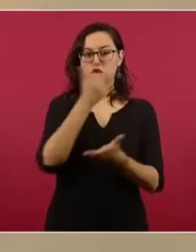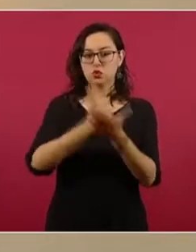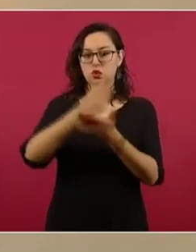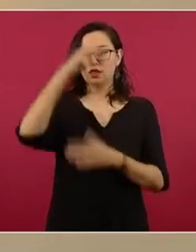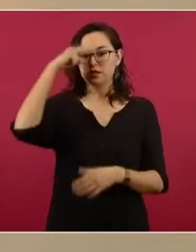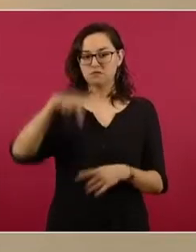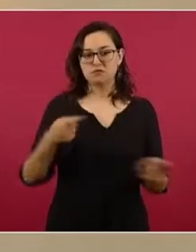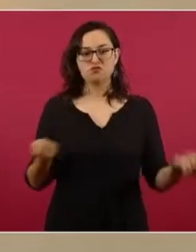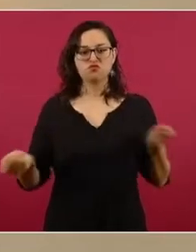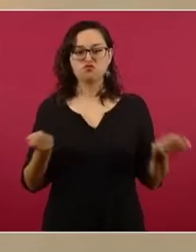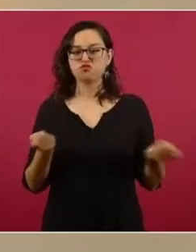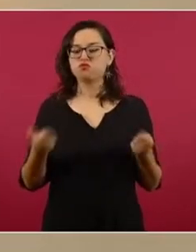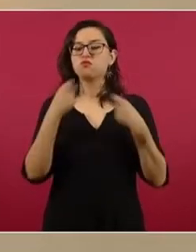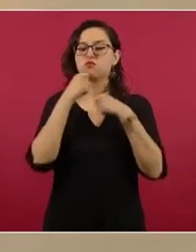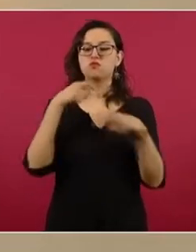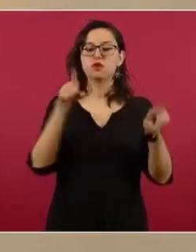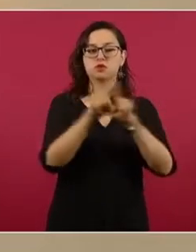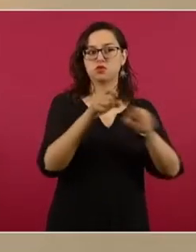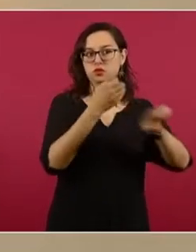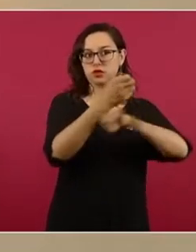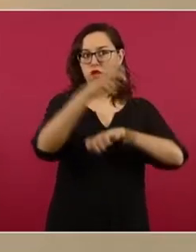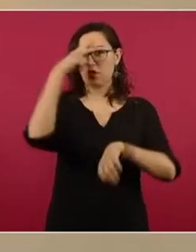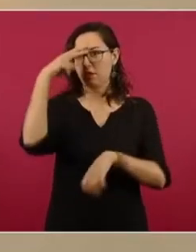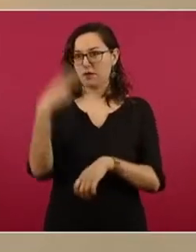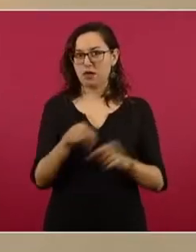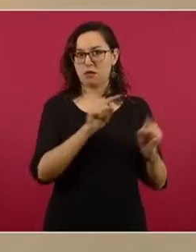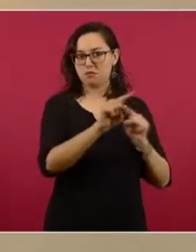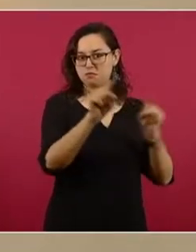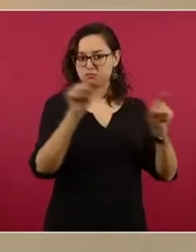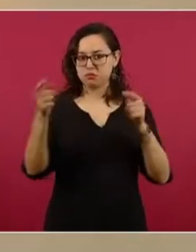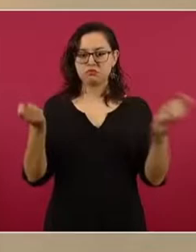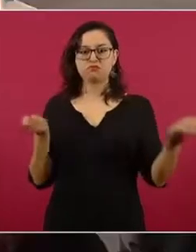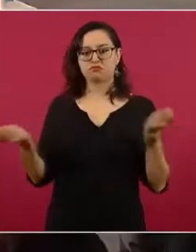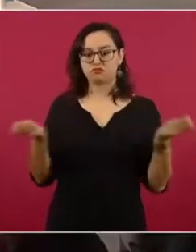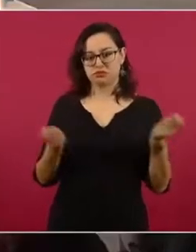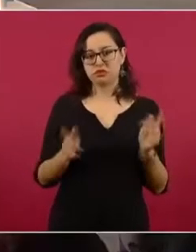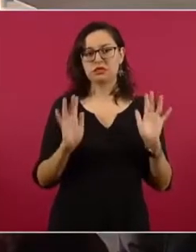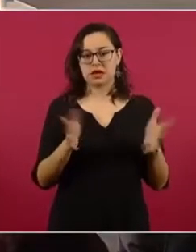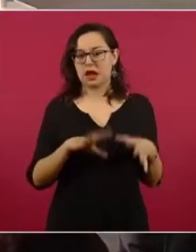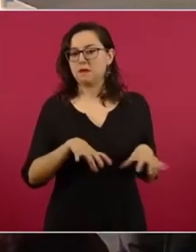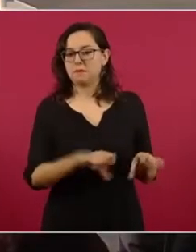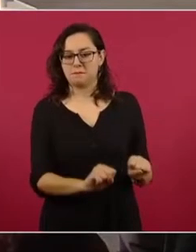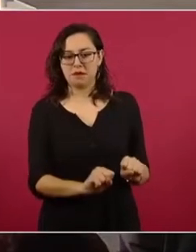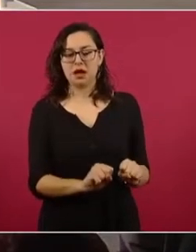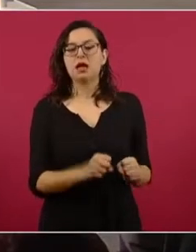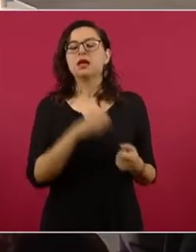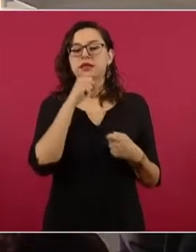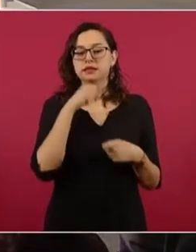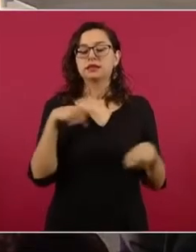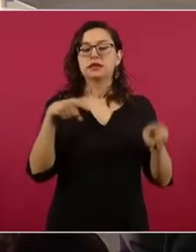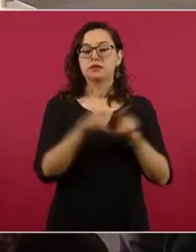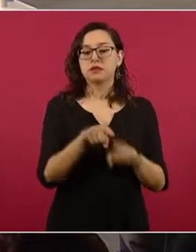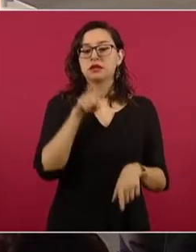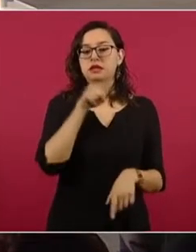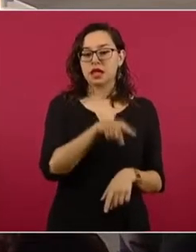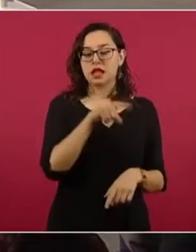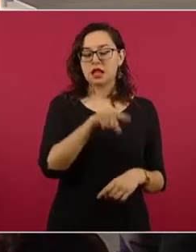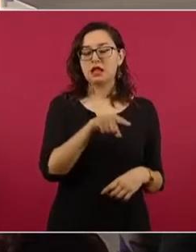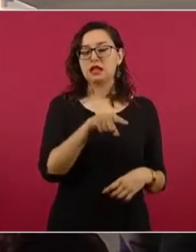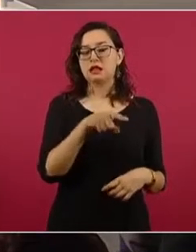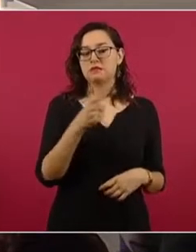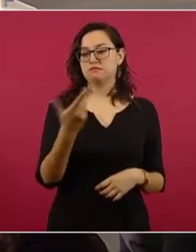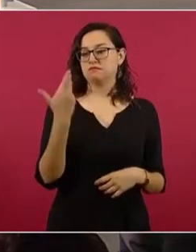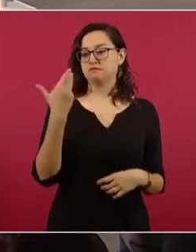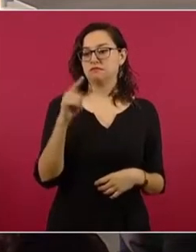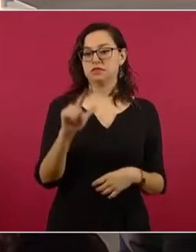municipios del Estado de México. También se le relaciona con el evento de Reyes Culhuacán, que fue el